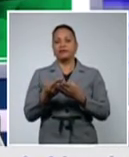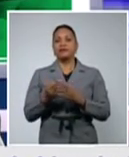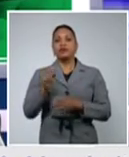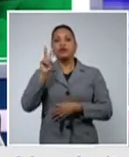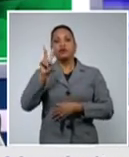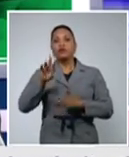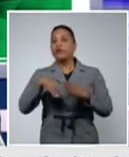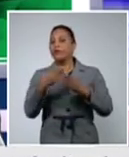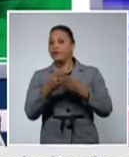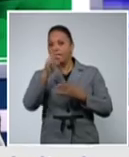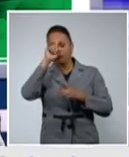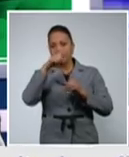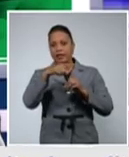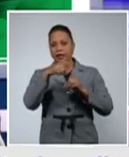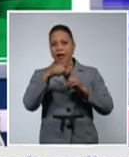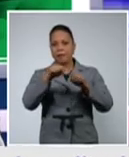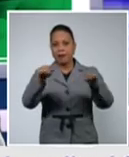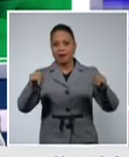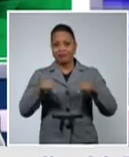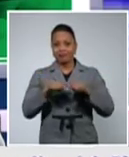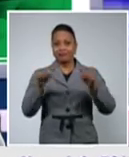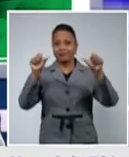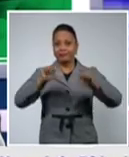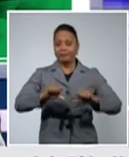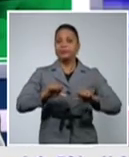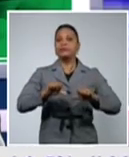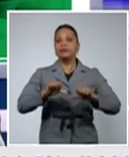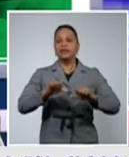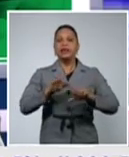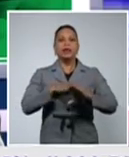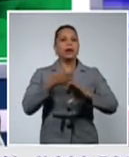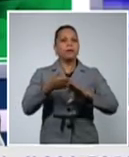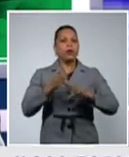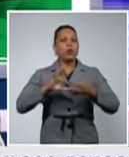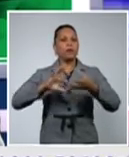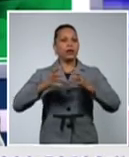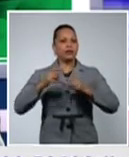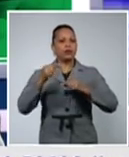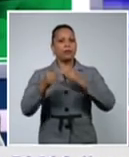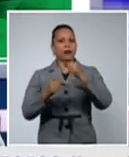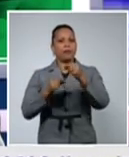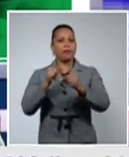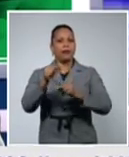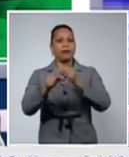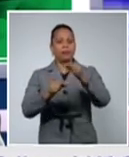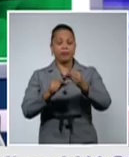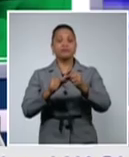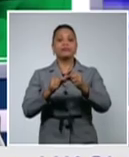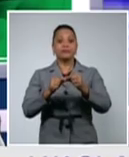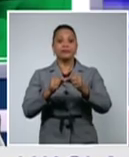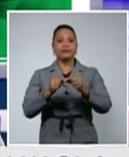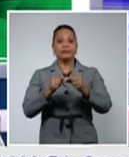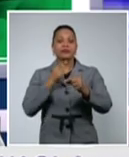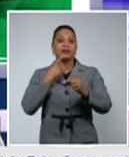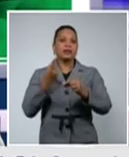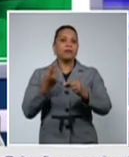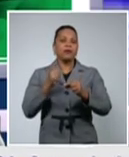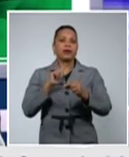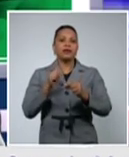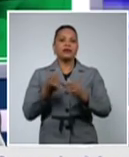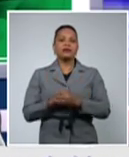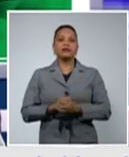intensiva, y dadas las complicaciones que presentaba, pues tuvo un evento súbito de